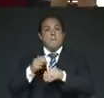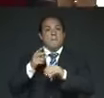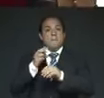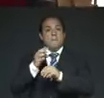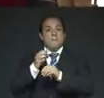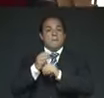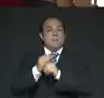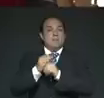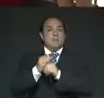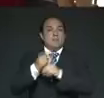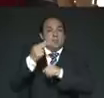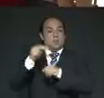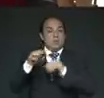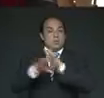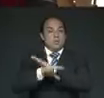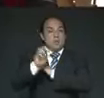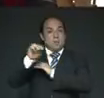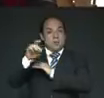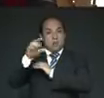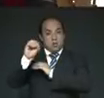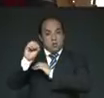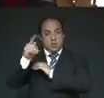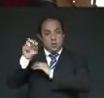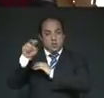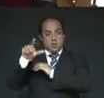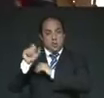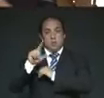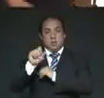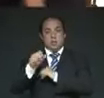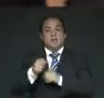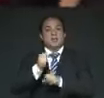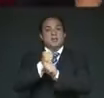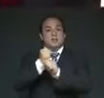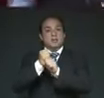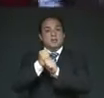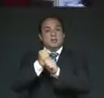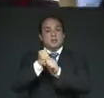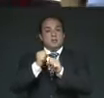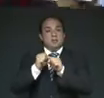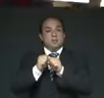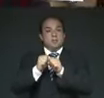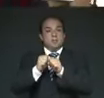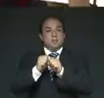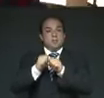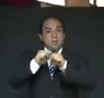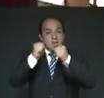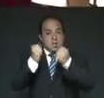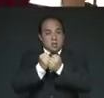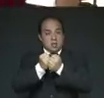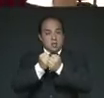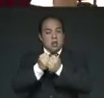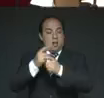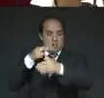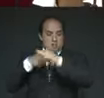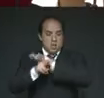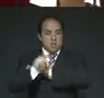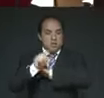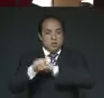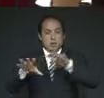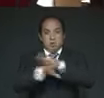la nomenclatura de la estación del sistema de transporte colectivo Metro Zócalo-Tenochtitlan. Gracias.